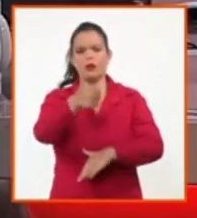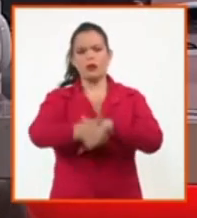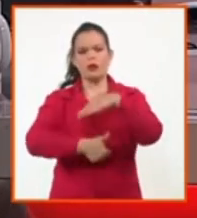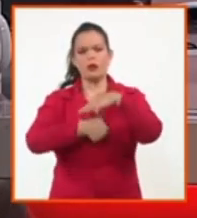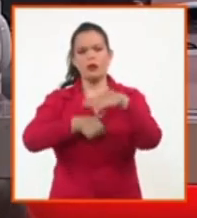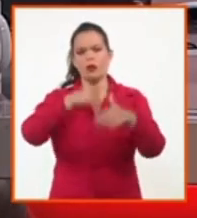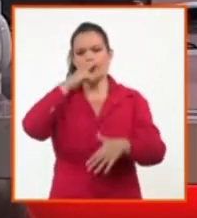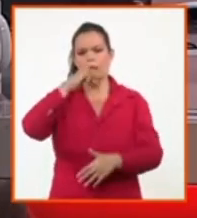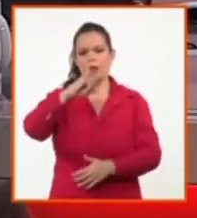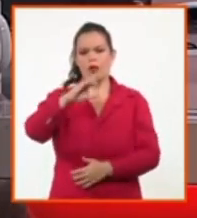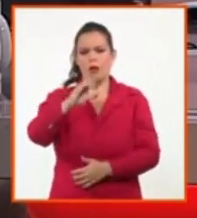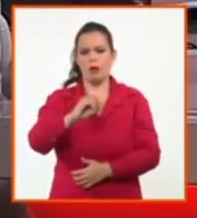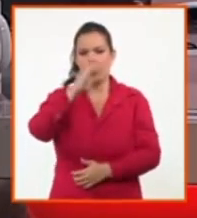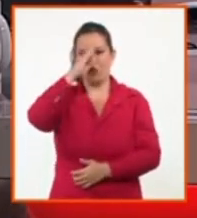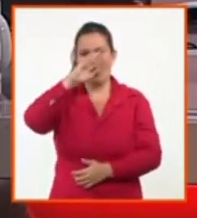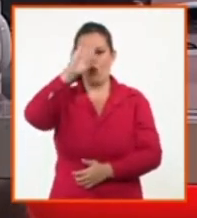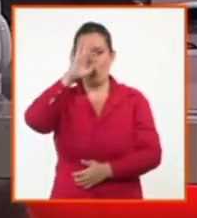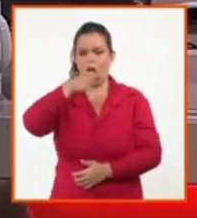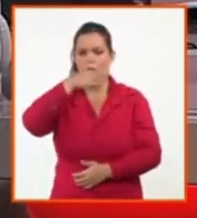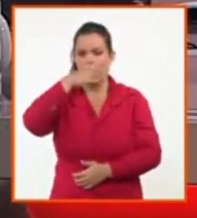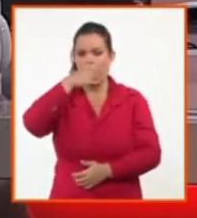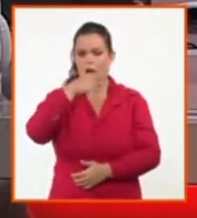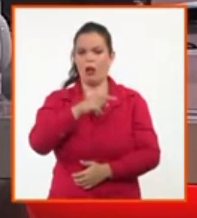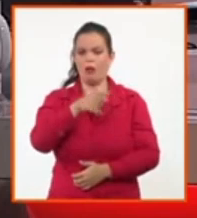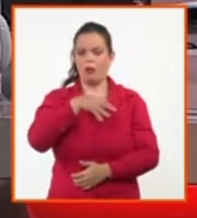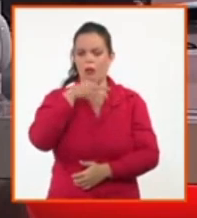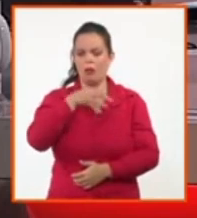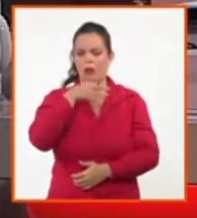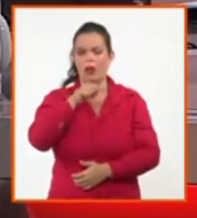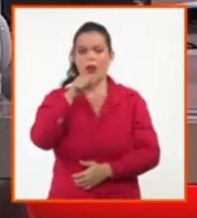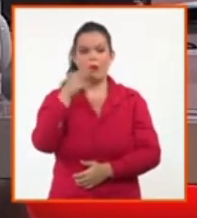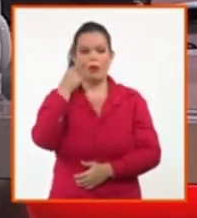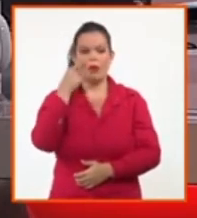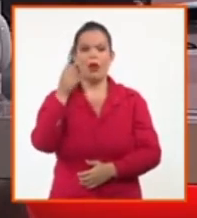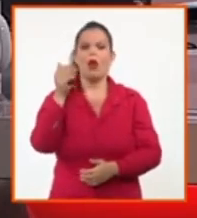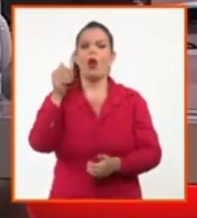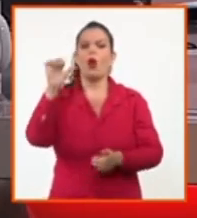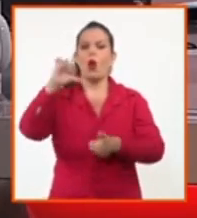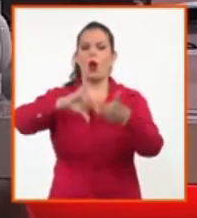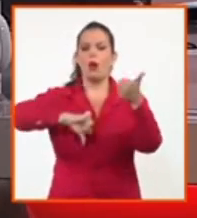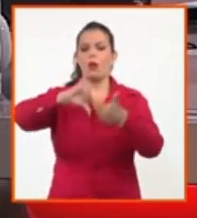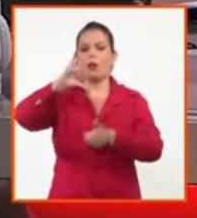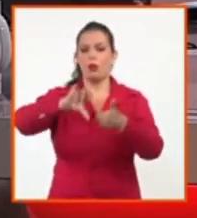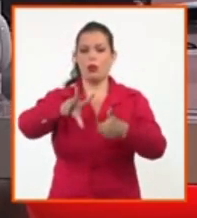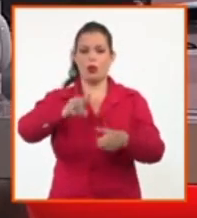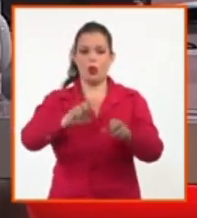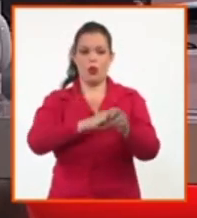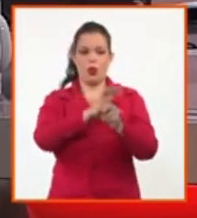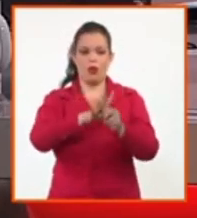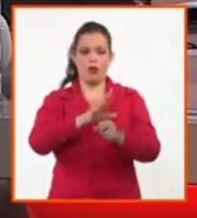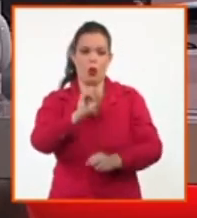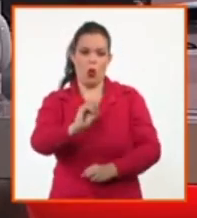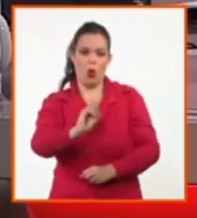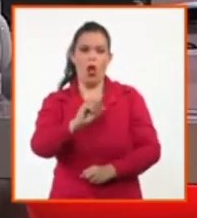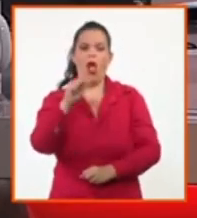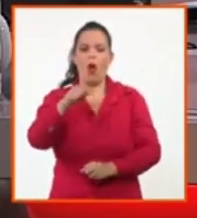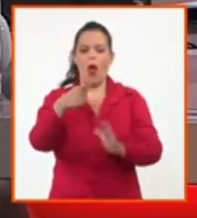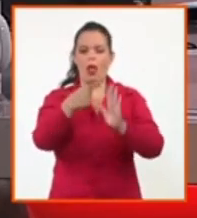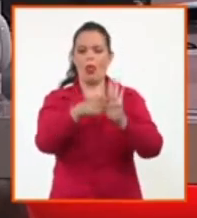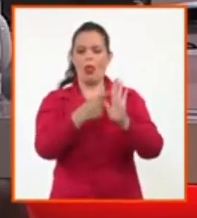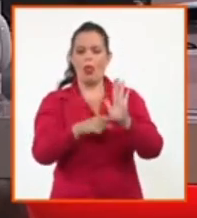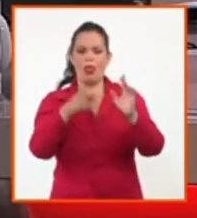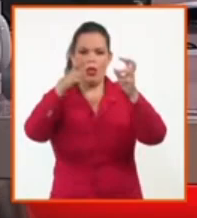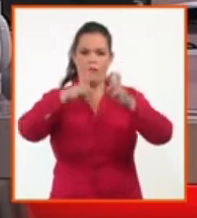observamos con detenimiento los reportes sobre el comportamiento de la nueva variante Omicron. Ya estamos diseñando vacunas específicas. Si fuera necesario,